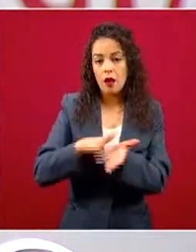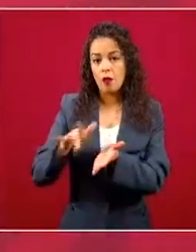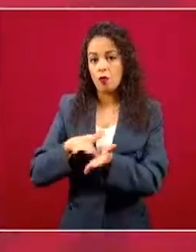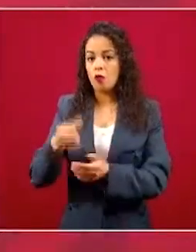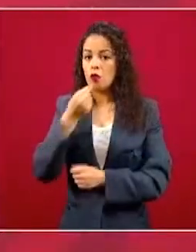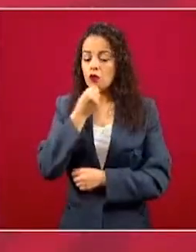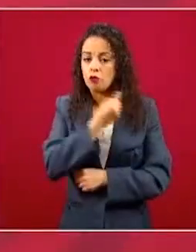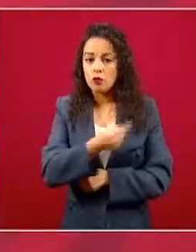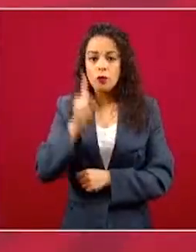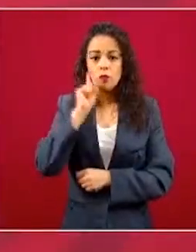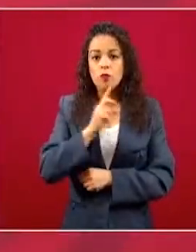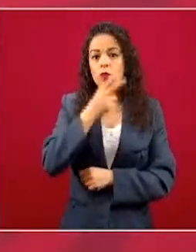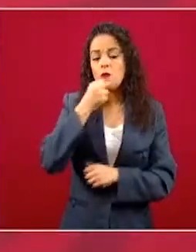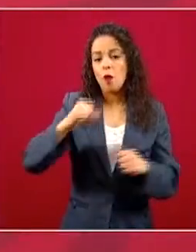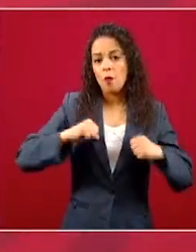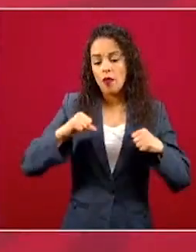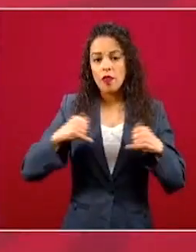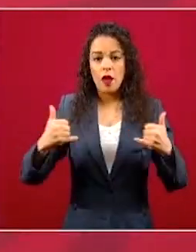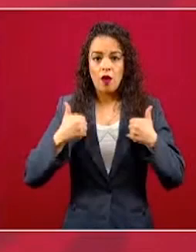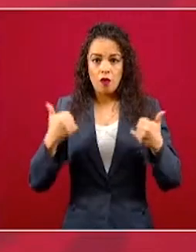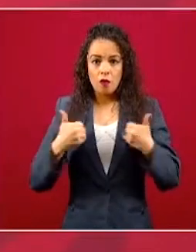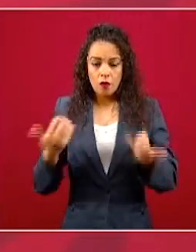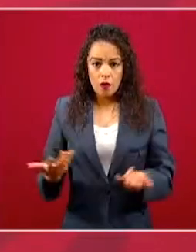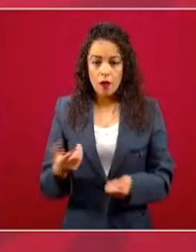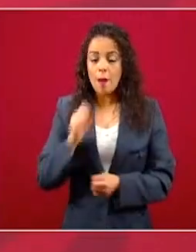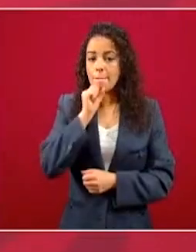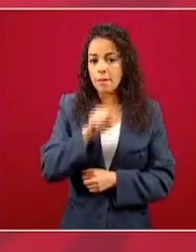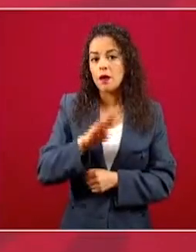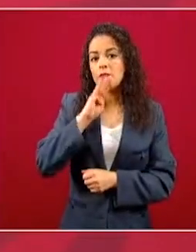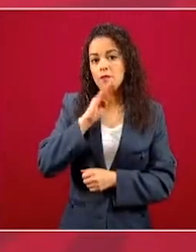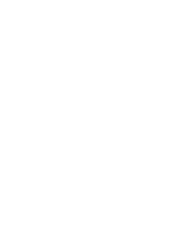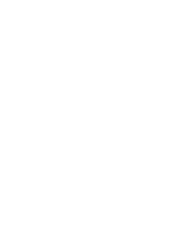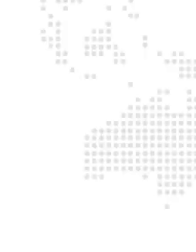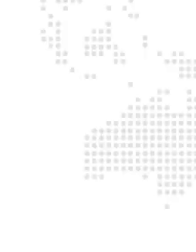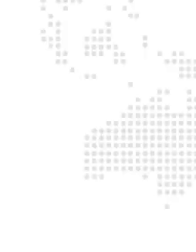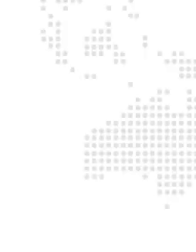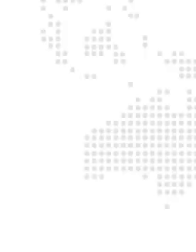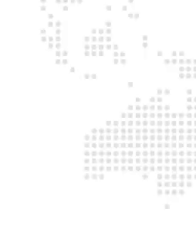jóvenes, y madres y padres de familia sin precedente.